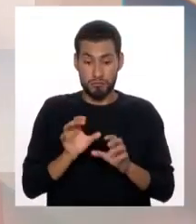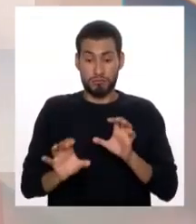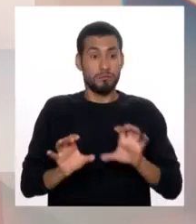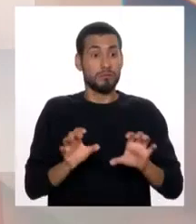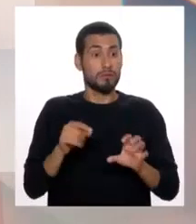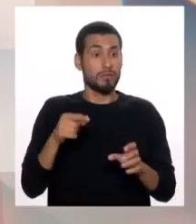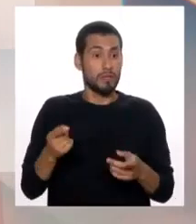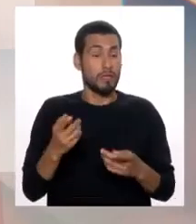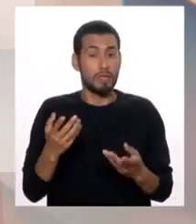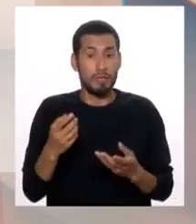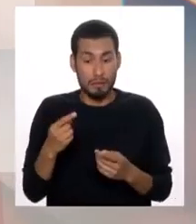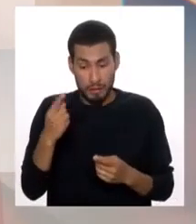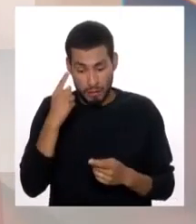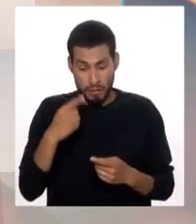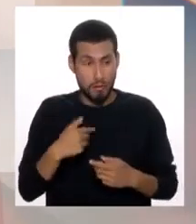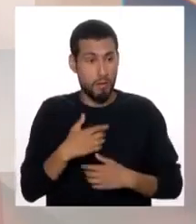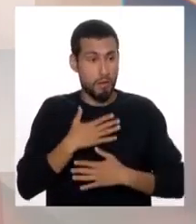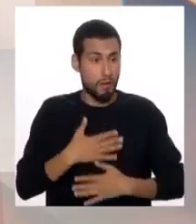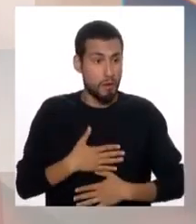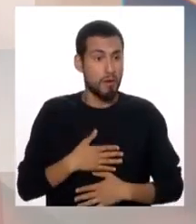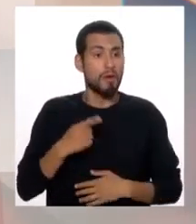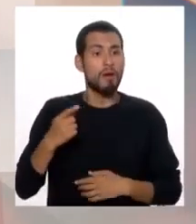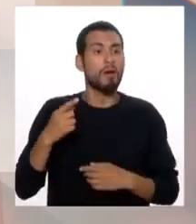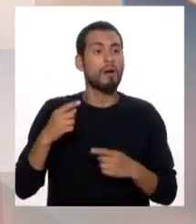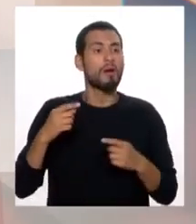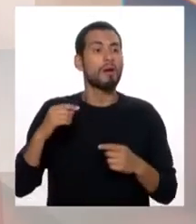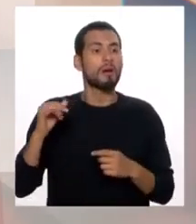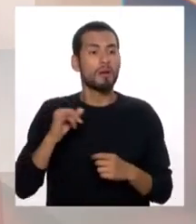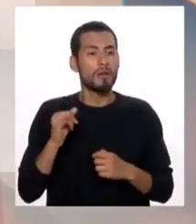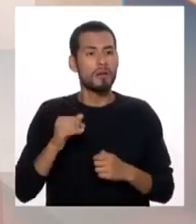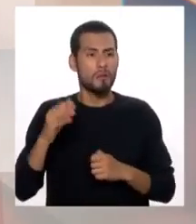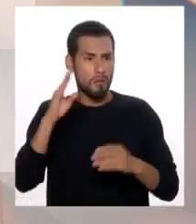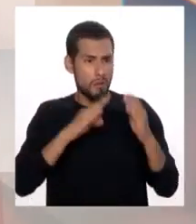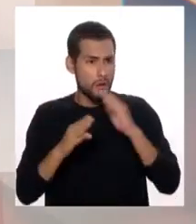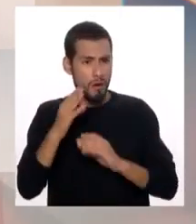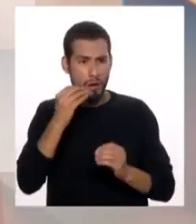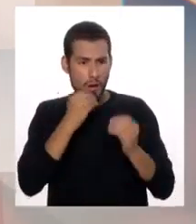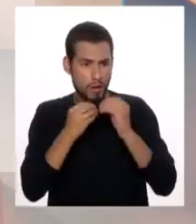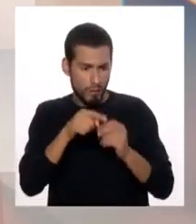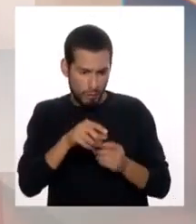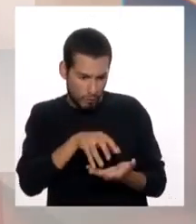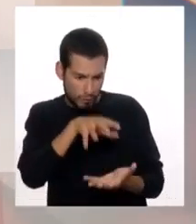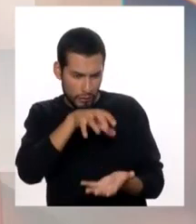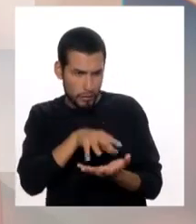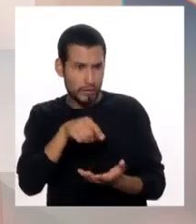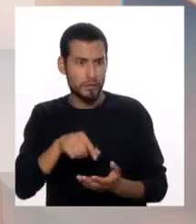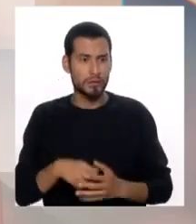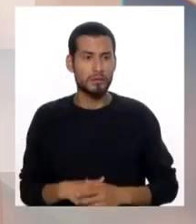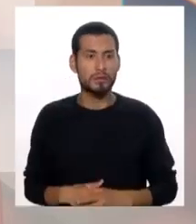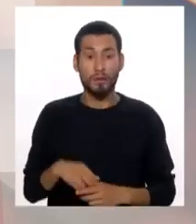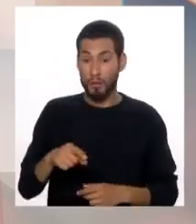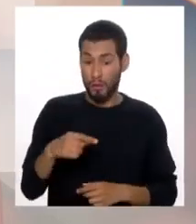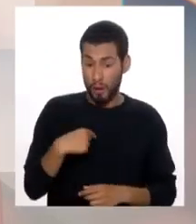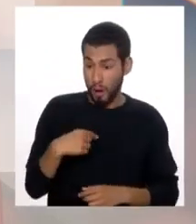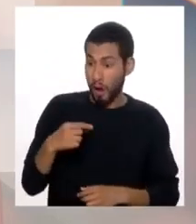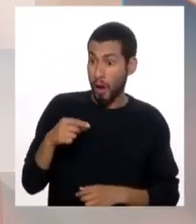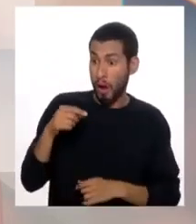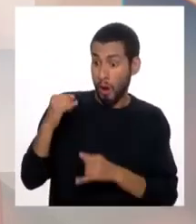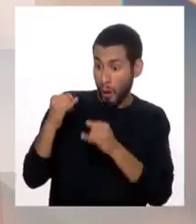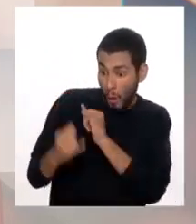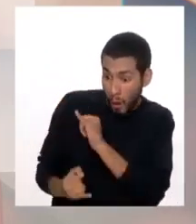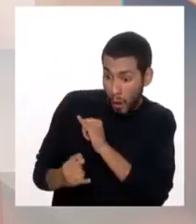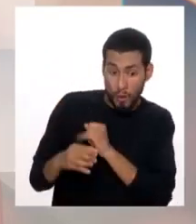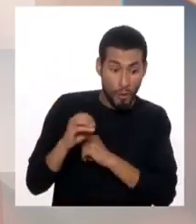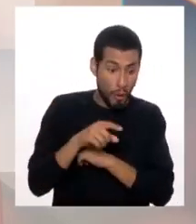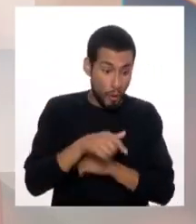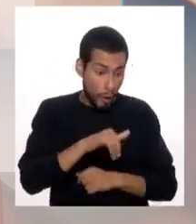insatisfacción por la apariencia personal, preocupación por el cuenta calorías de los alimentos o esas palabritas. ¿Esto engorda o esto adelgaza? ¿No es cierto?